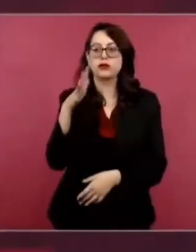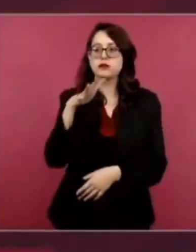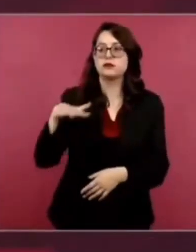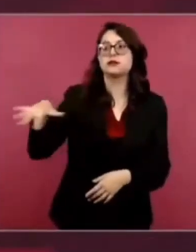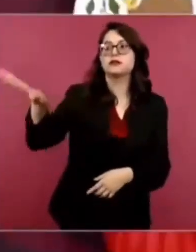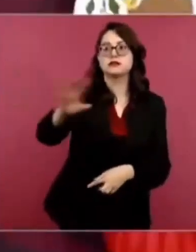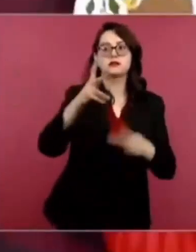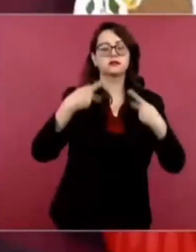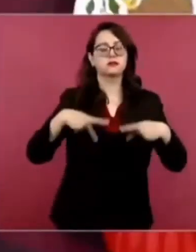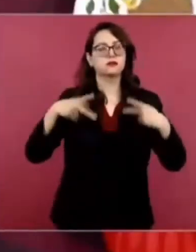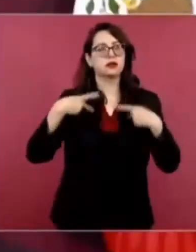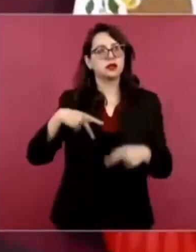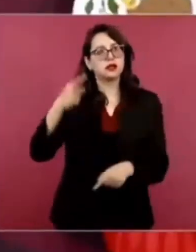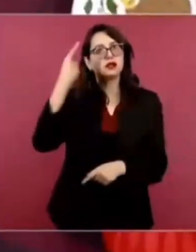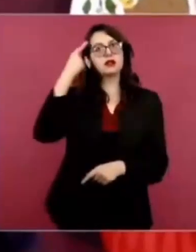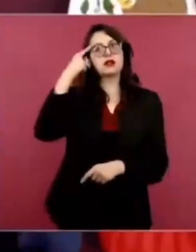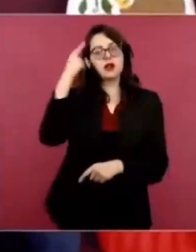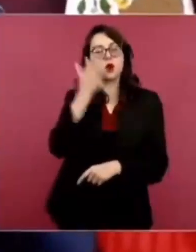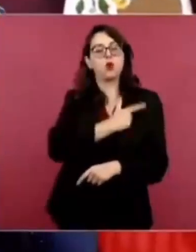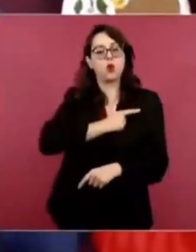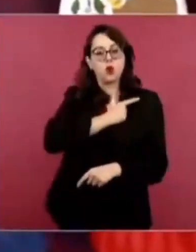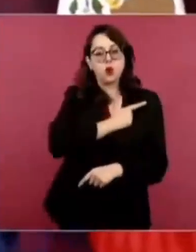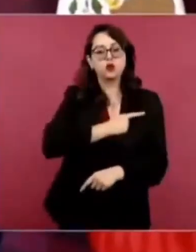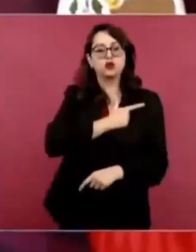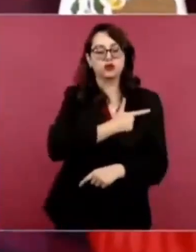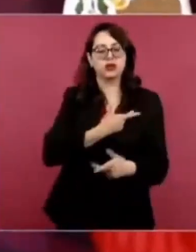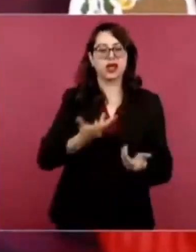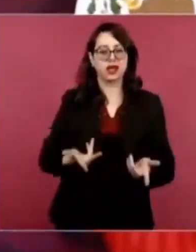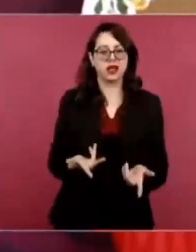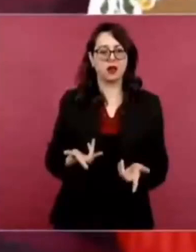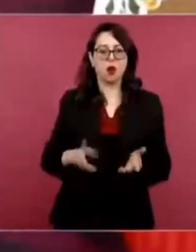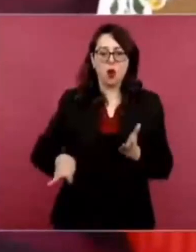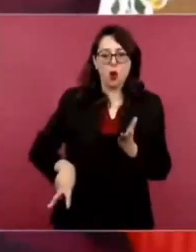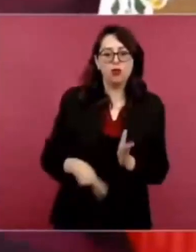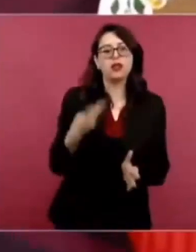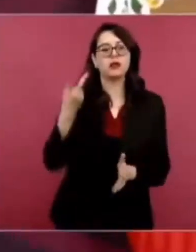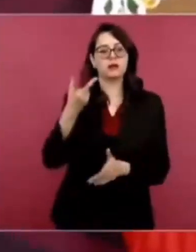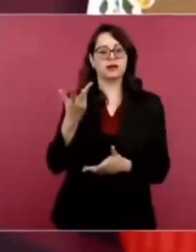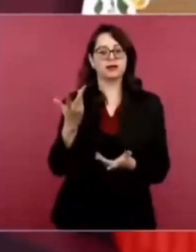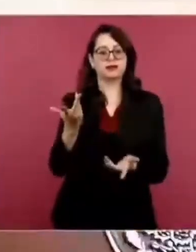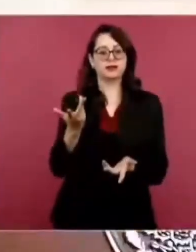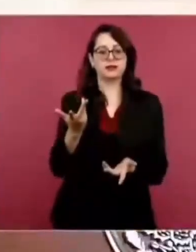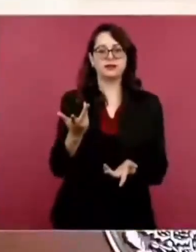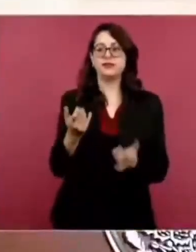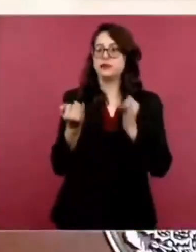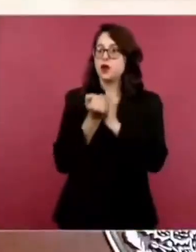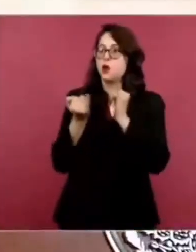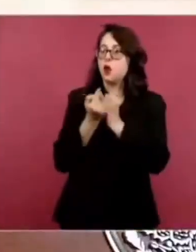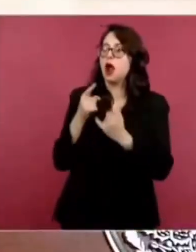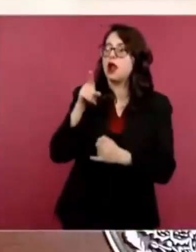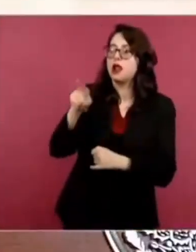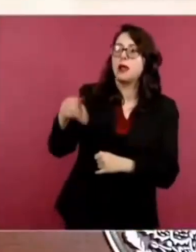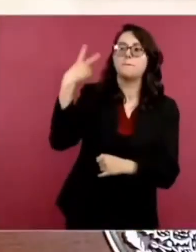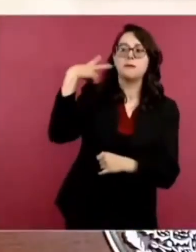hay una corrida de Salina Cruz a Coatzacoalcos a las 7 de la mañana.